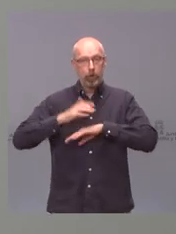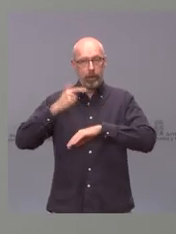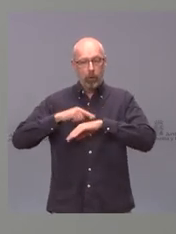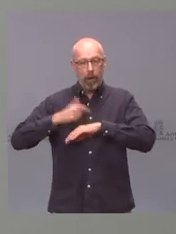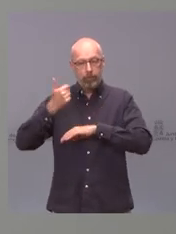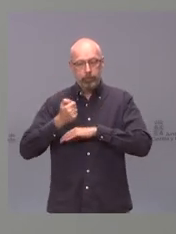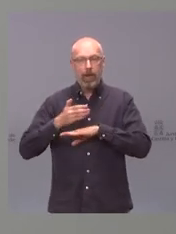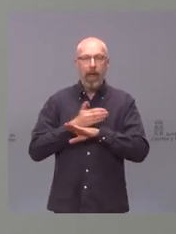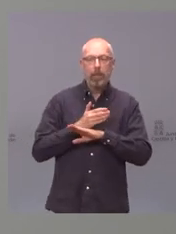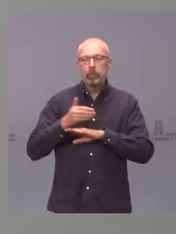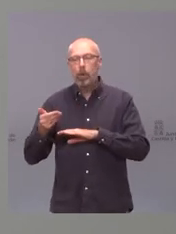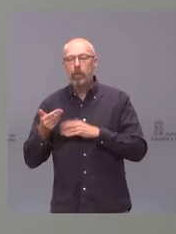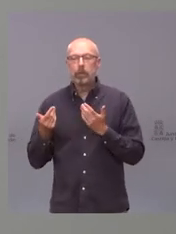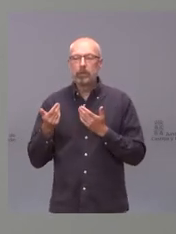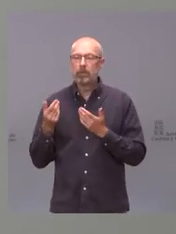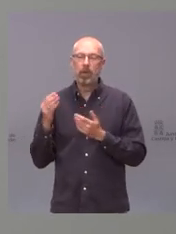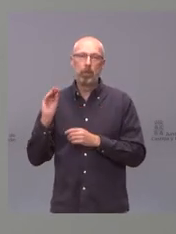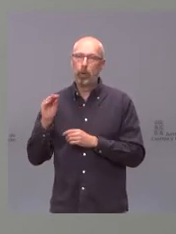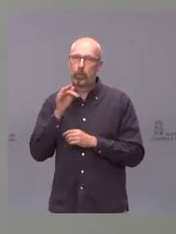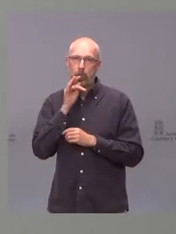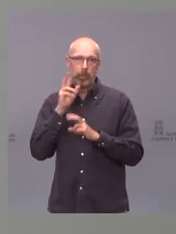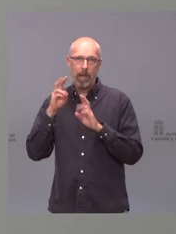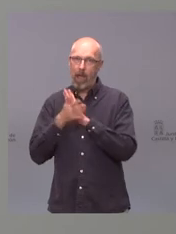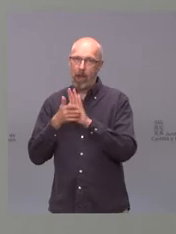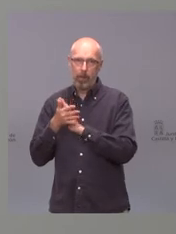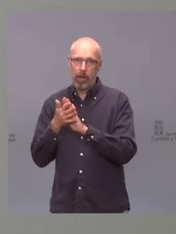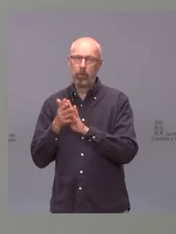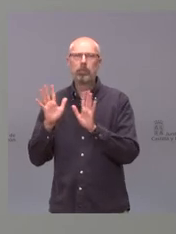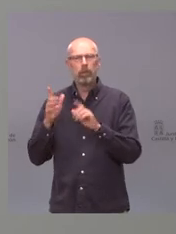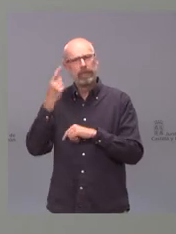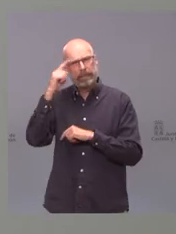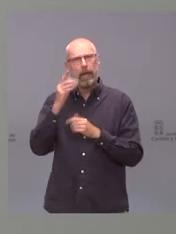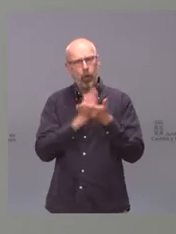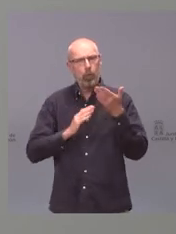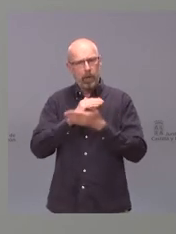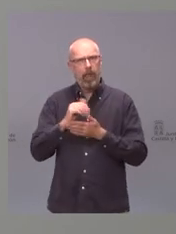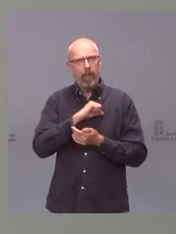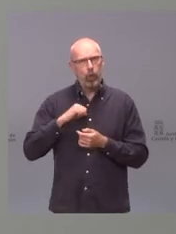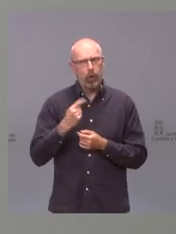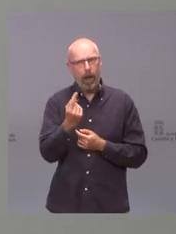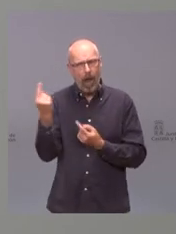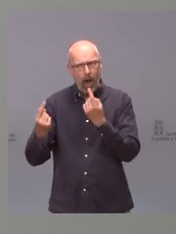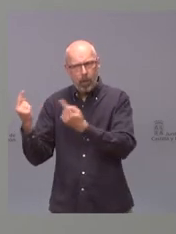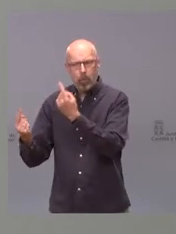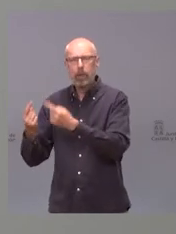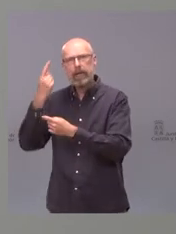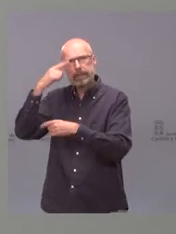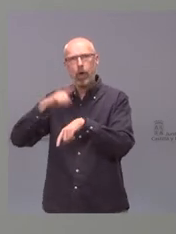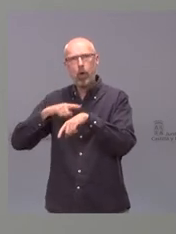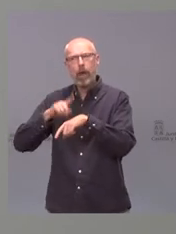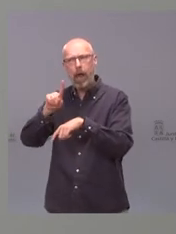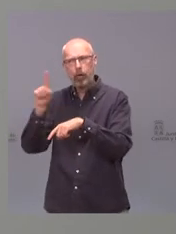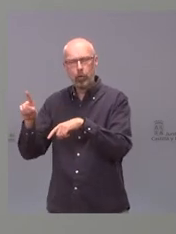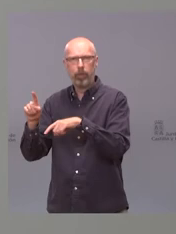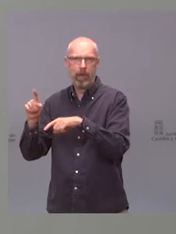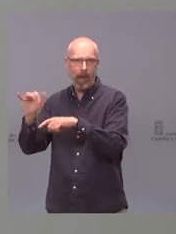el Consejo Interterritorial pero si nos consta que hay comunidades autónomas que tienen su toque de queda a las 11 y están planteando